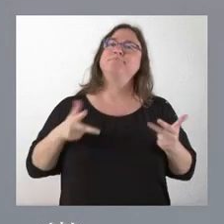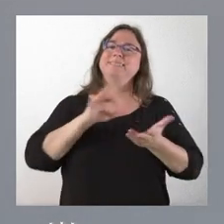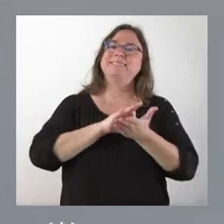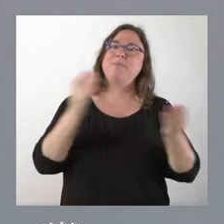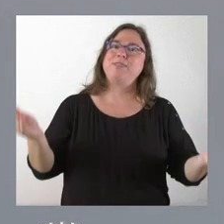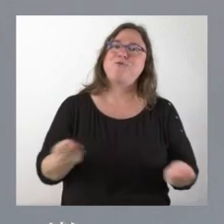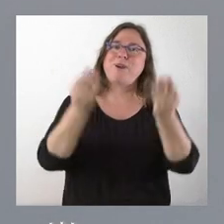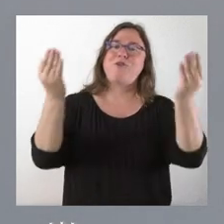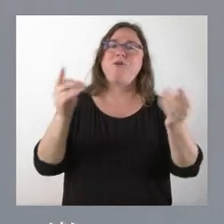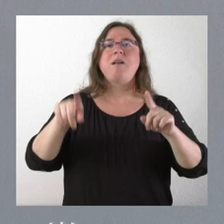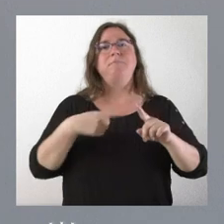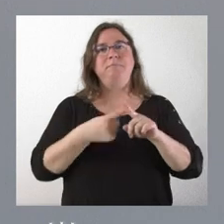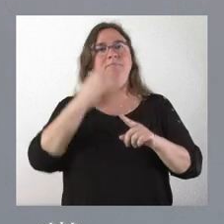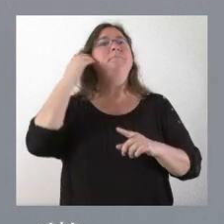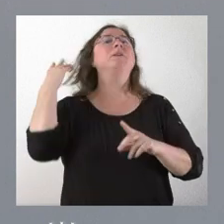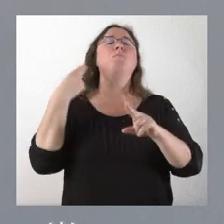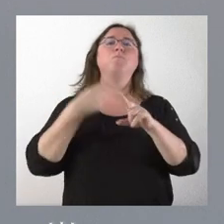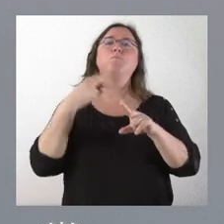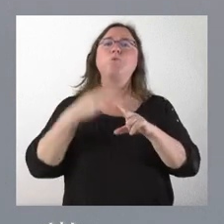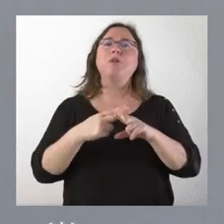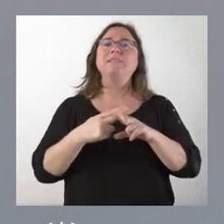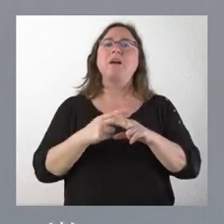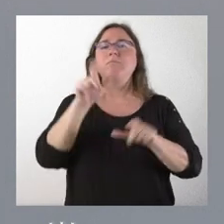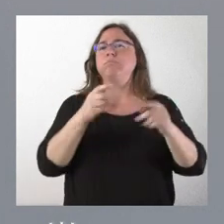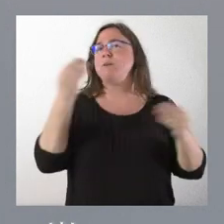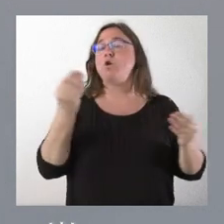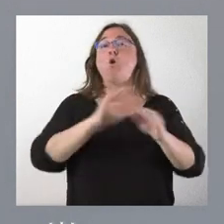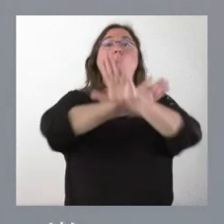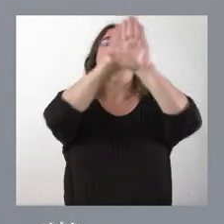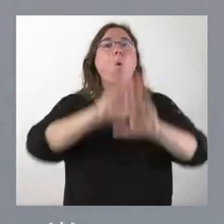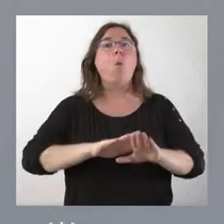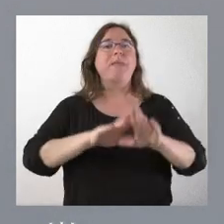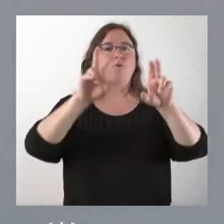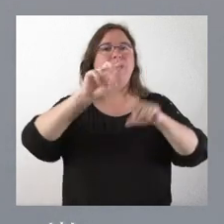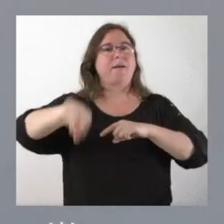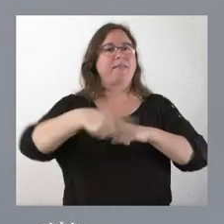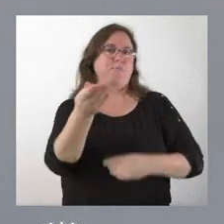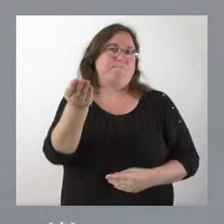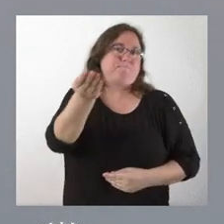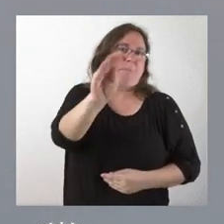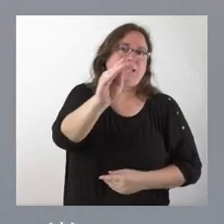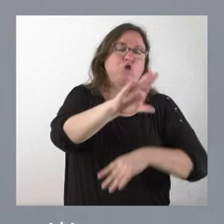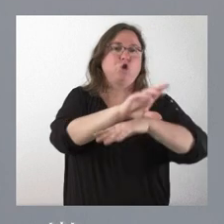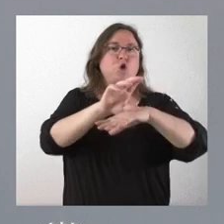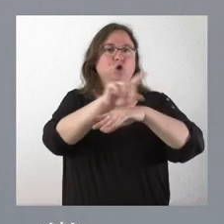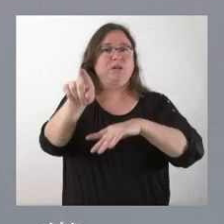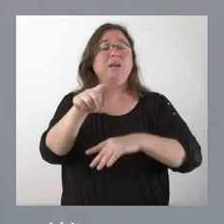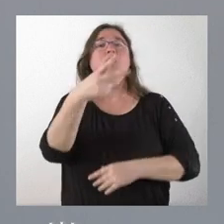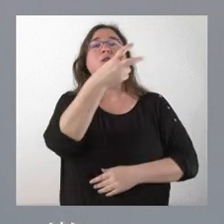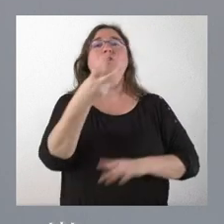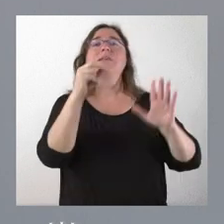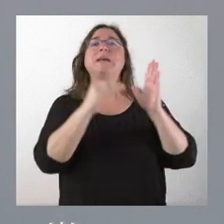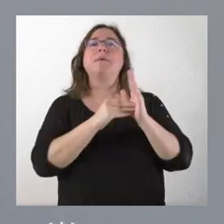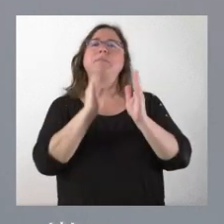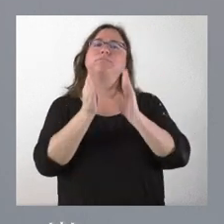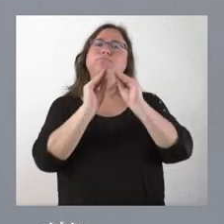sociales y nos permite también mejorar las políticas de población. Y un último asunto, aunque luego lo pudiera ampliar el consejero, 260.000 euros para actuaciones de